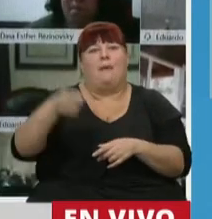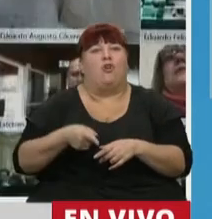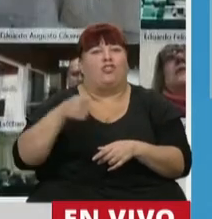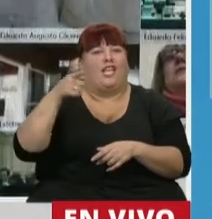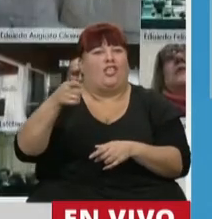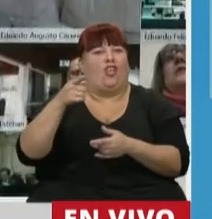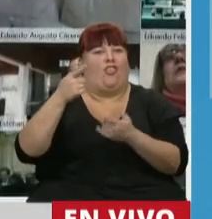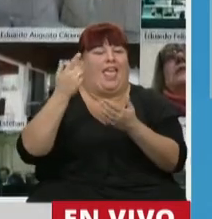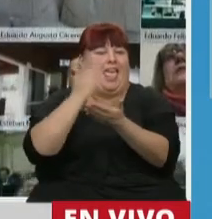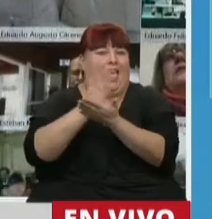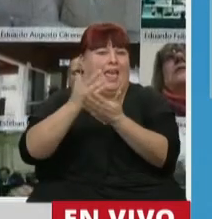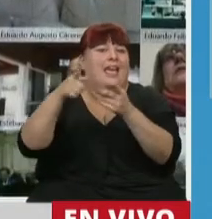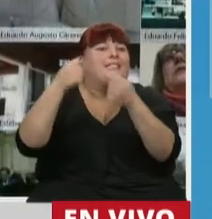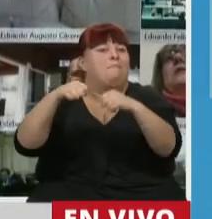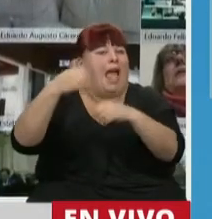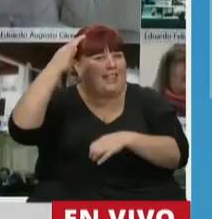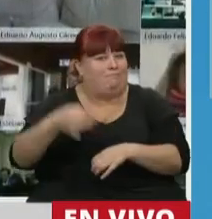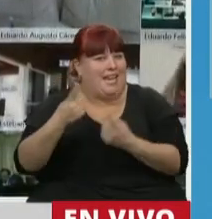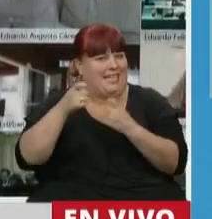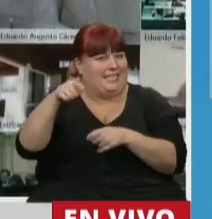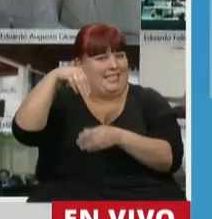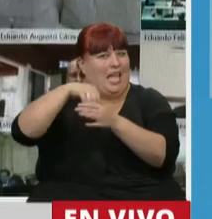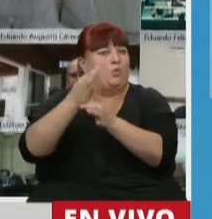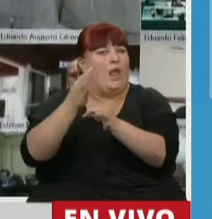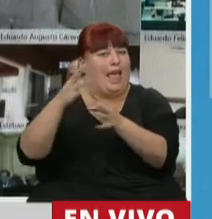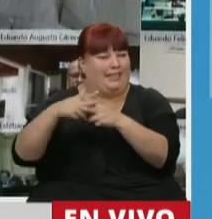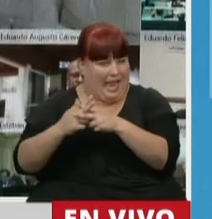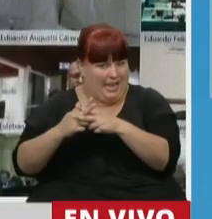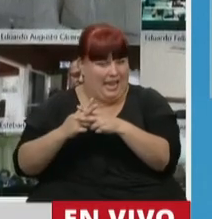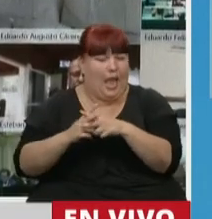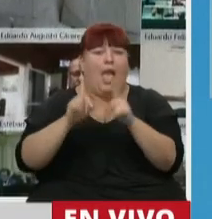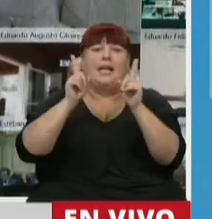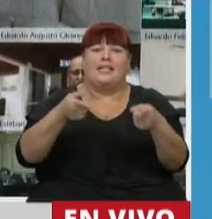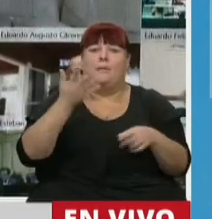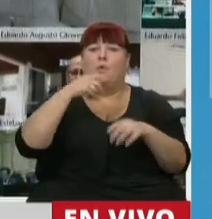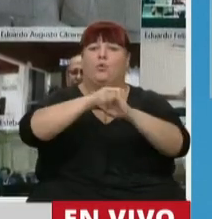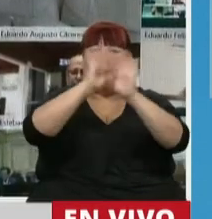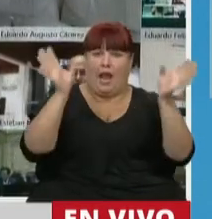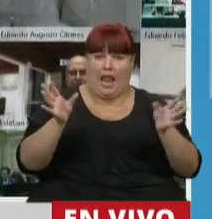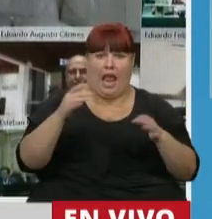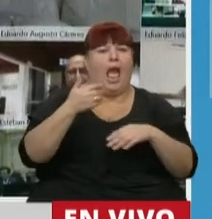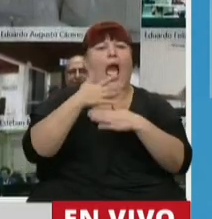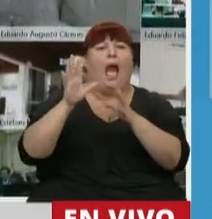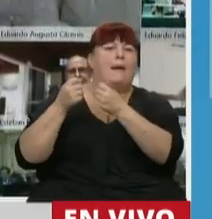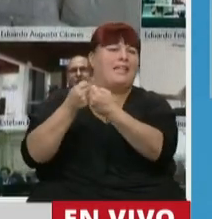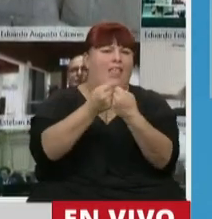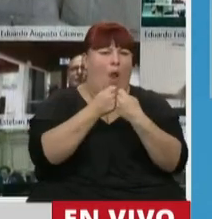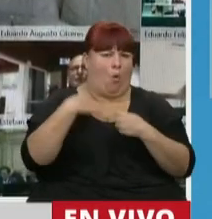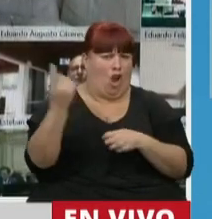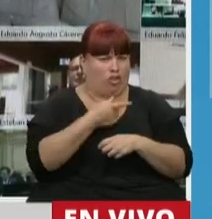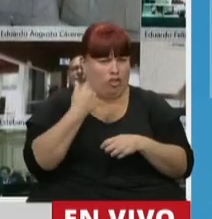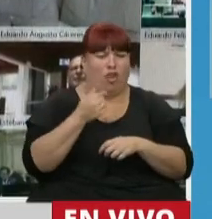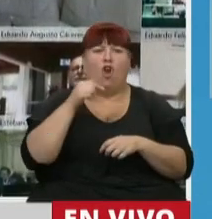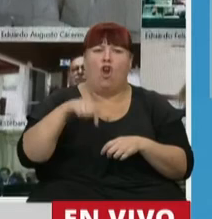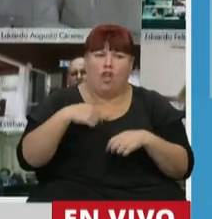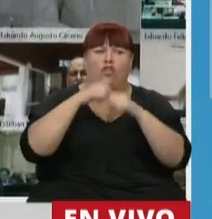de la práctica que es lo que necesitan. Y también quiero dejar en claro que más allá del consenso que hayamos dejado,